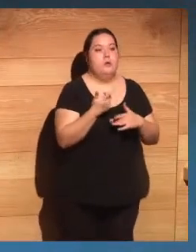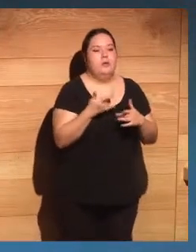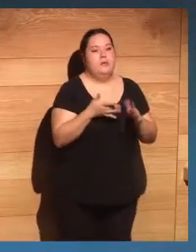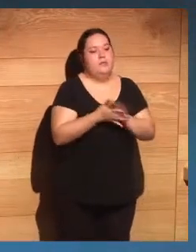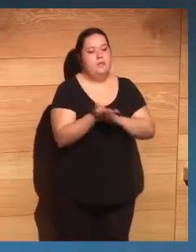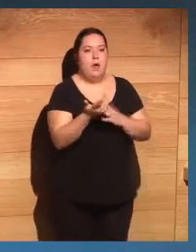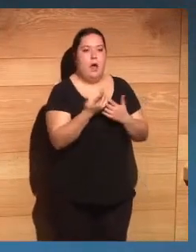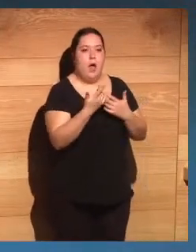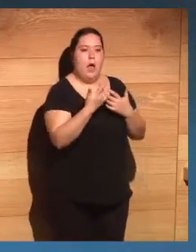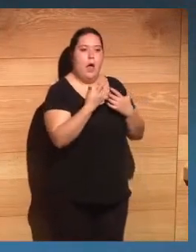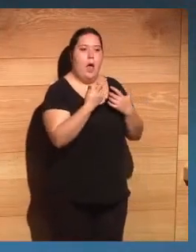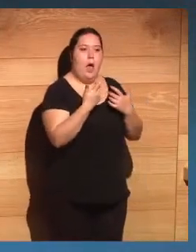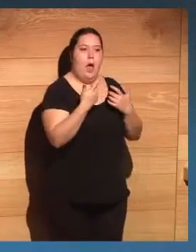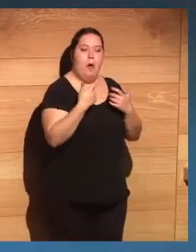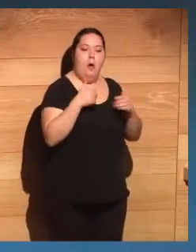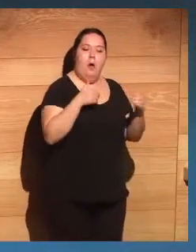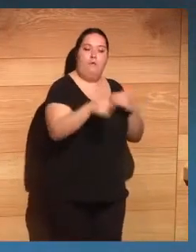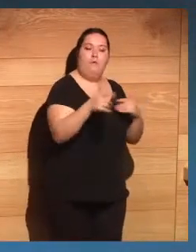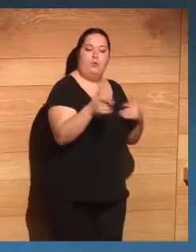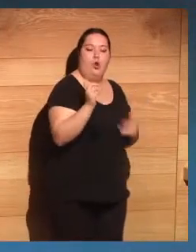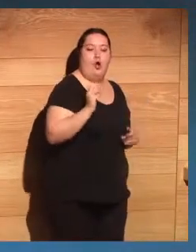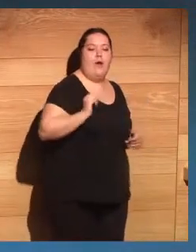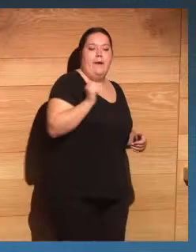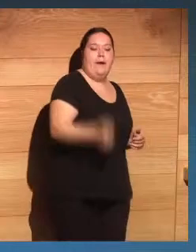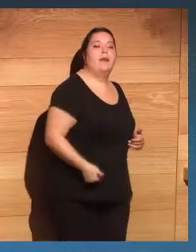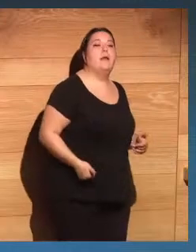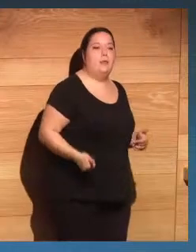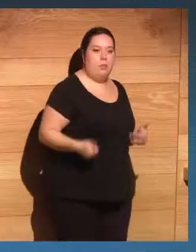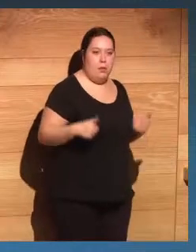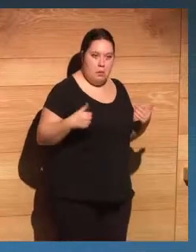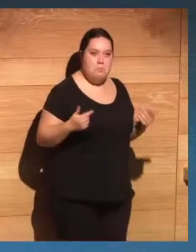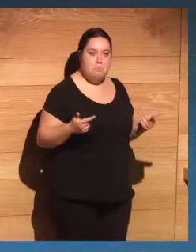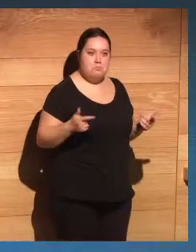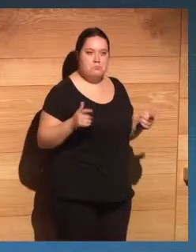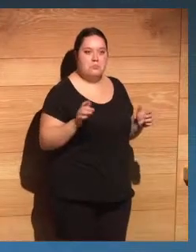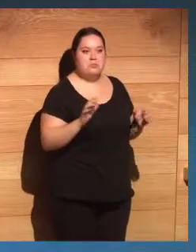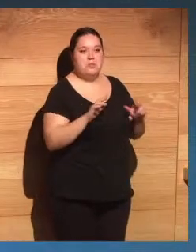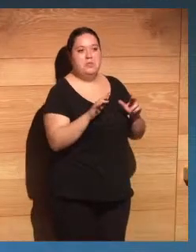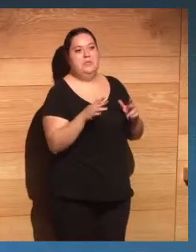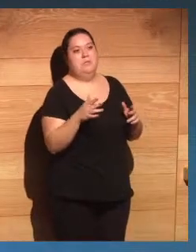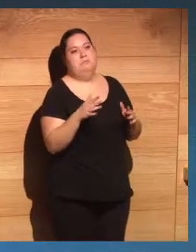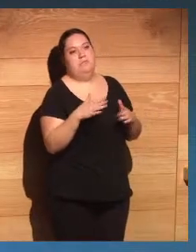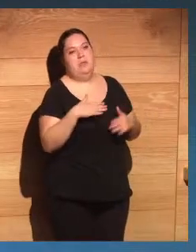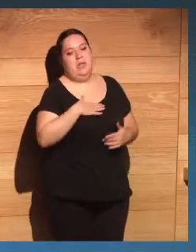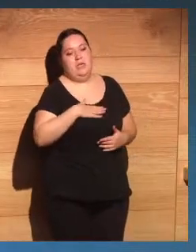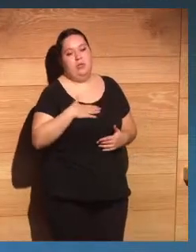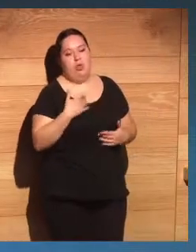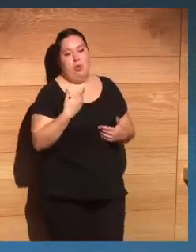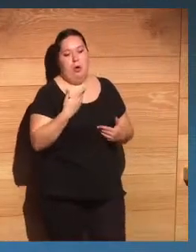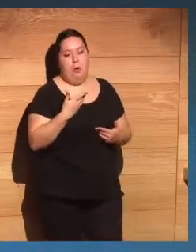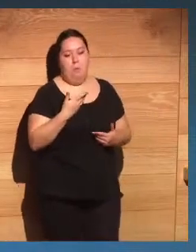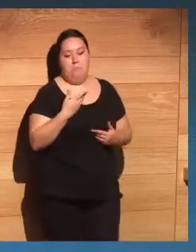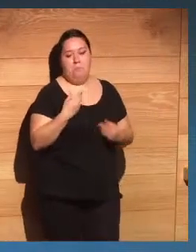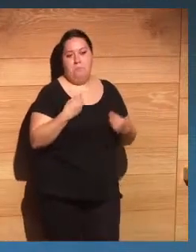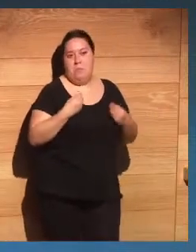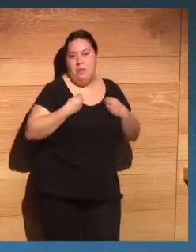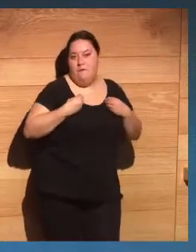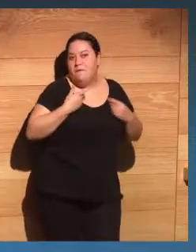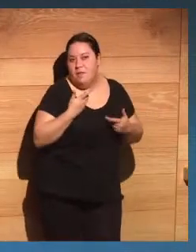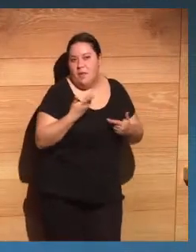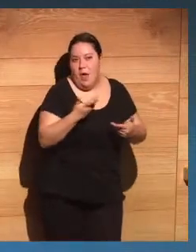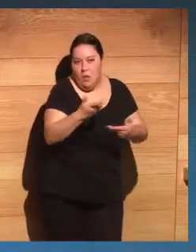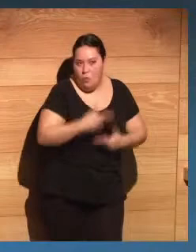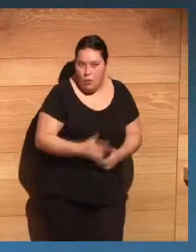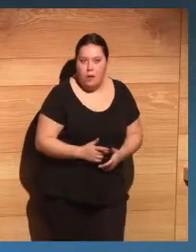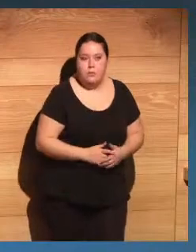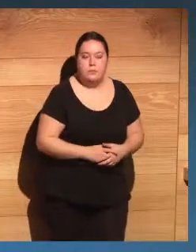de la riqueza en el futuro y que podamos apostar todos por un estado de bienestar, con otro bienestar adicional que nos